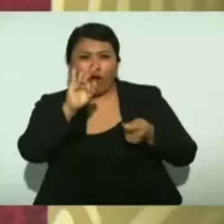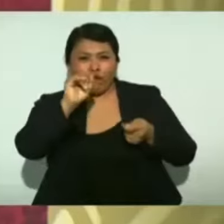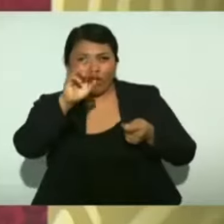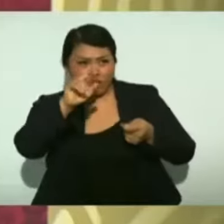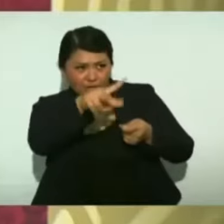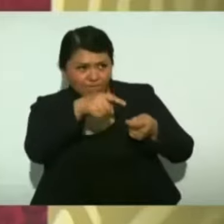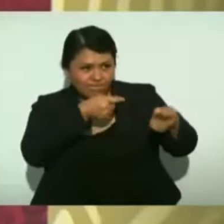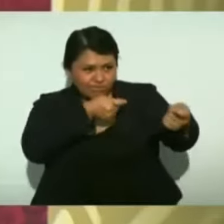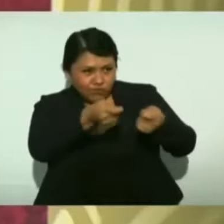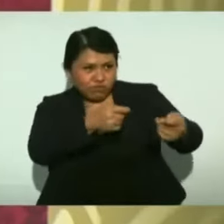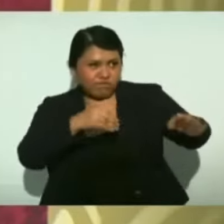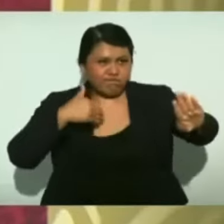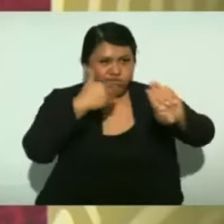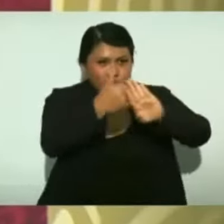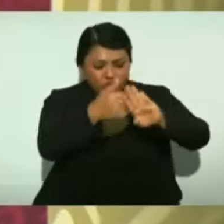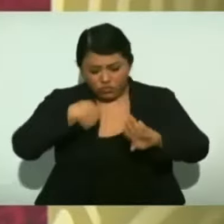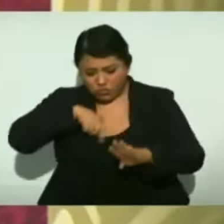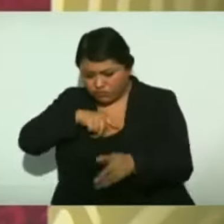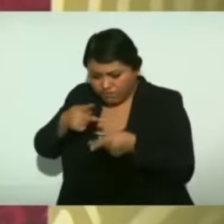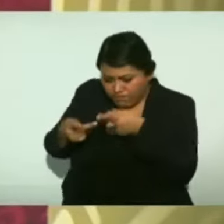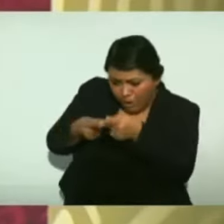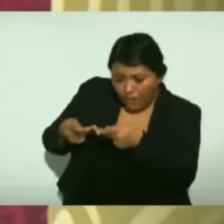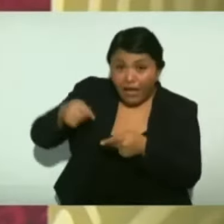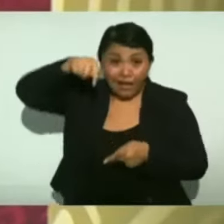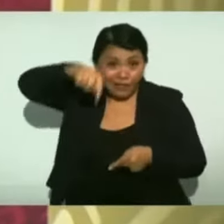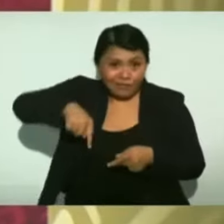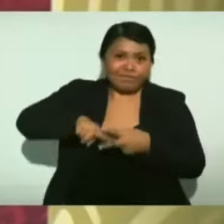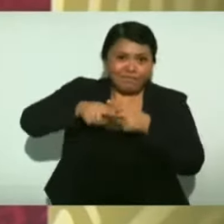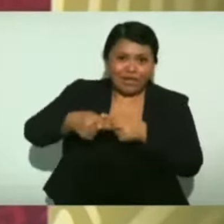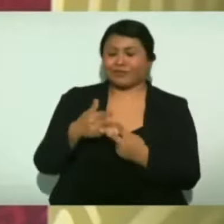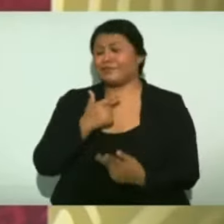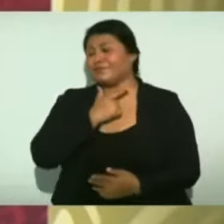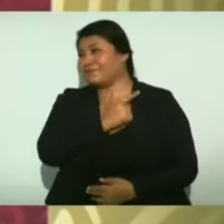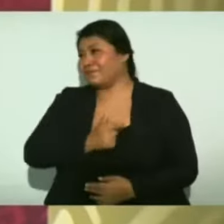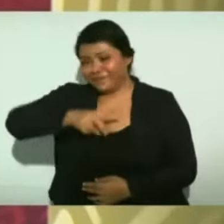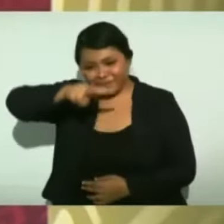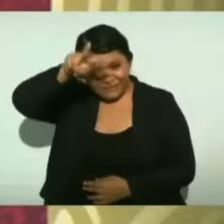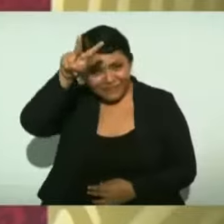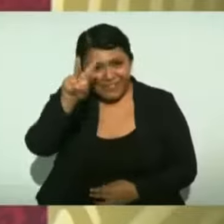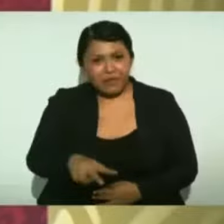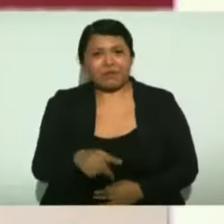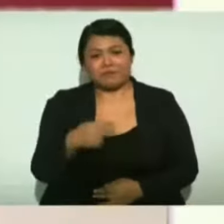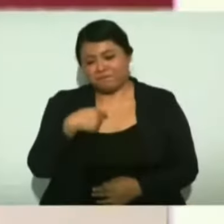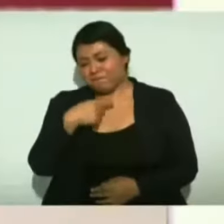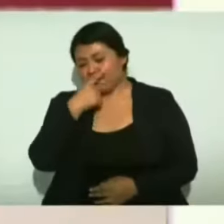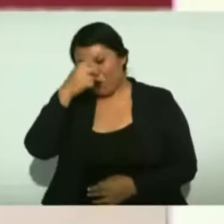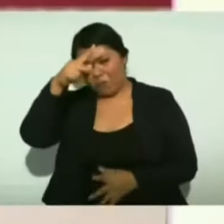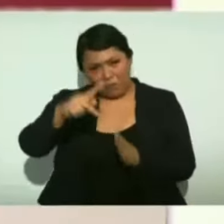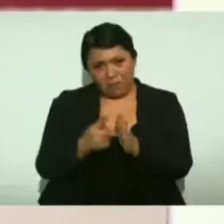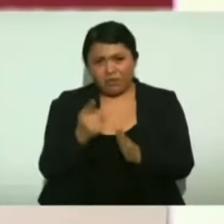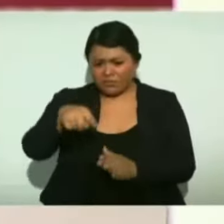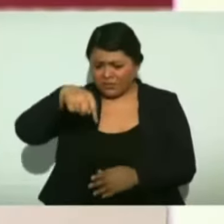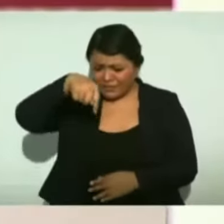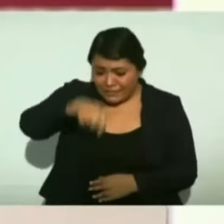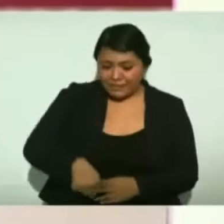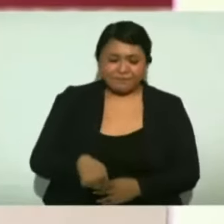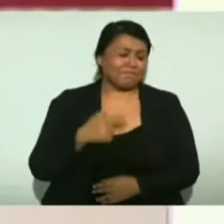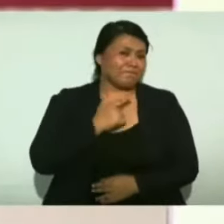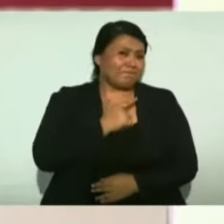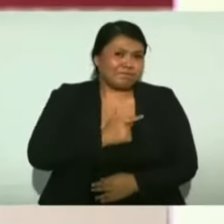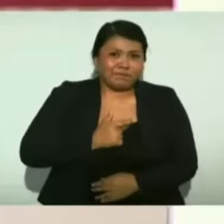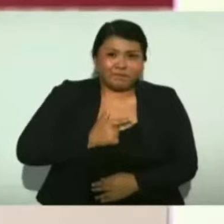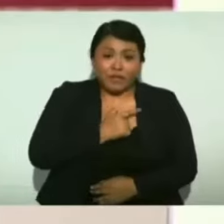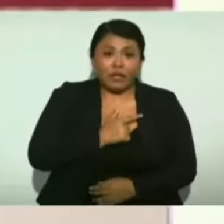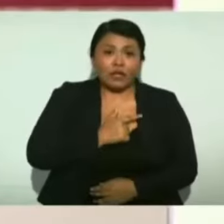de Veracruz. Por eso me da mucho gusto, repito, estar aquí, el